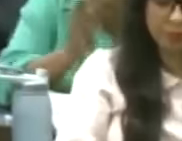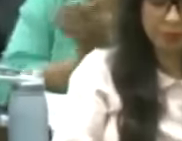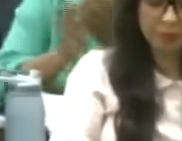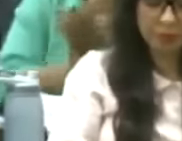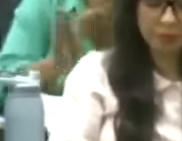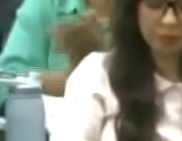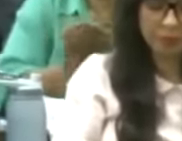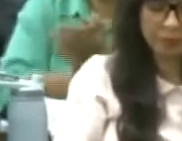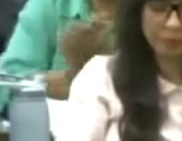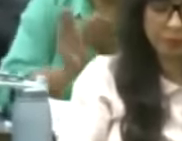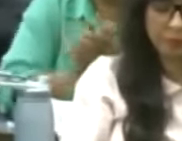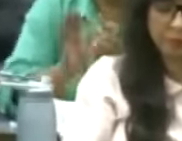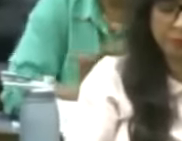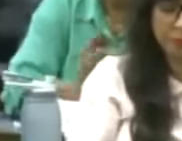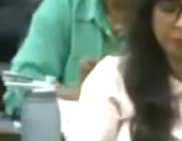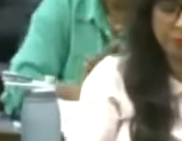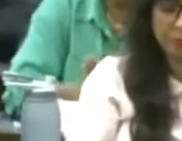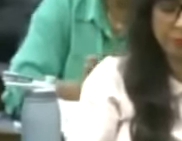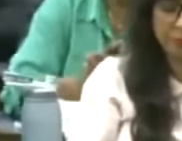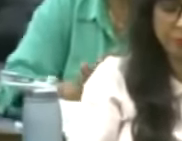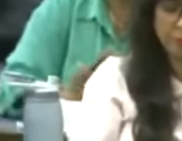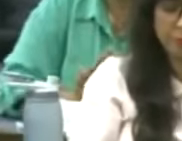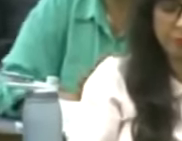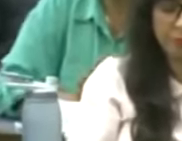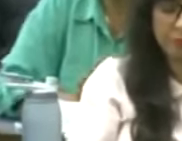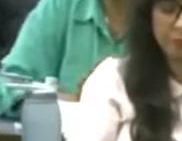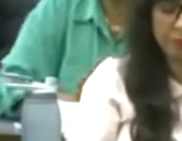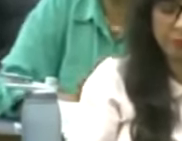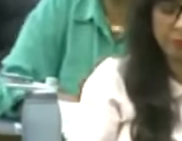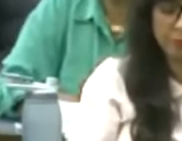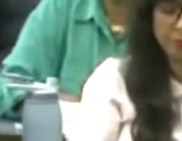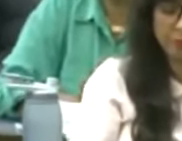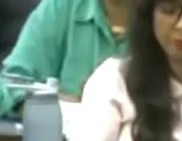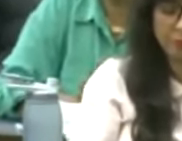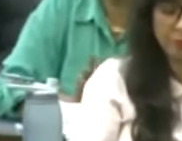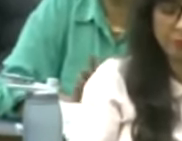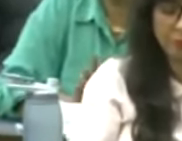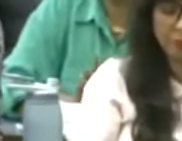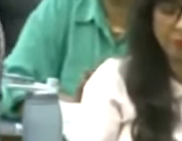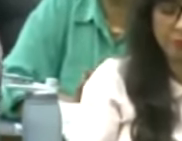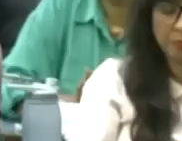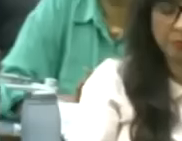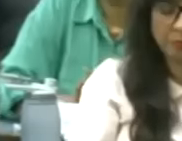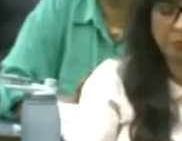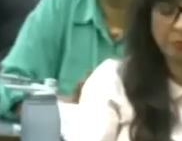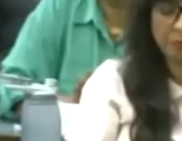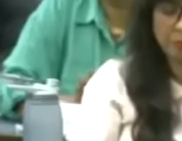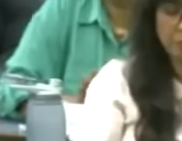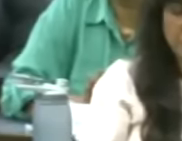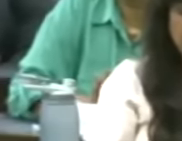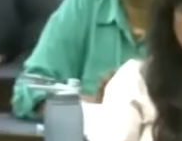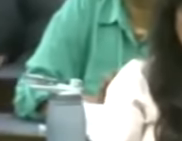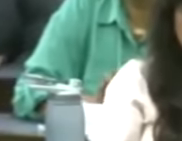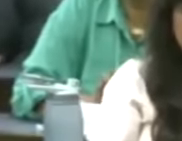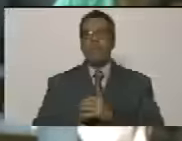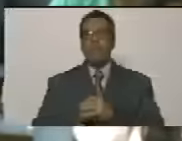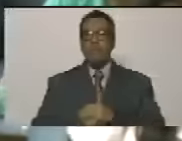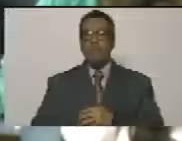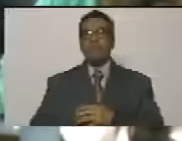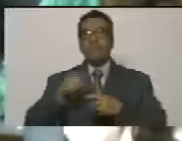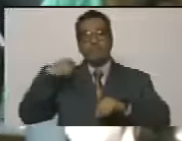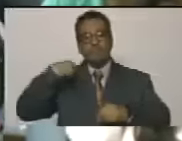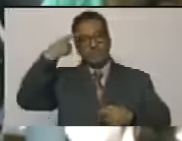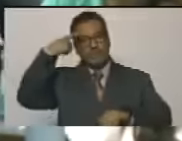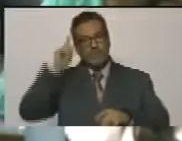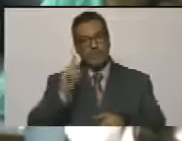¿qué es lo que esperaba el pueblo venezolano y el sector o la fracción que